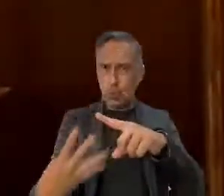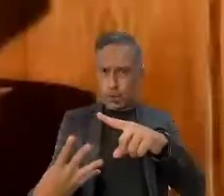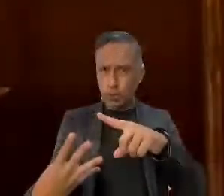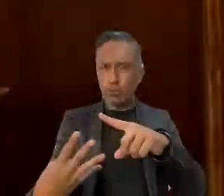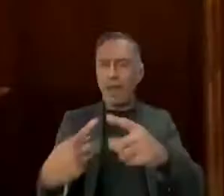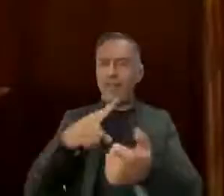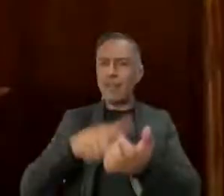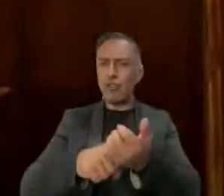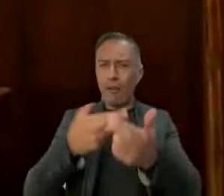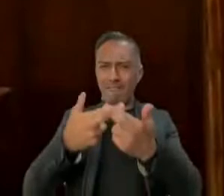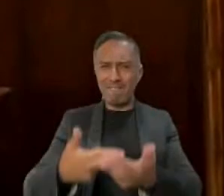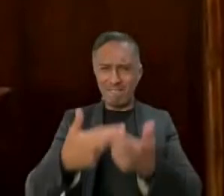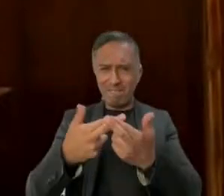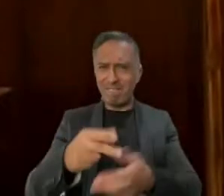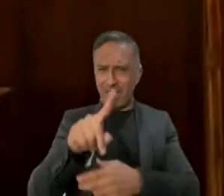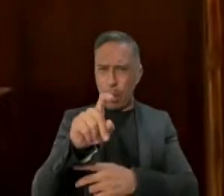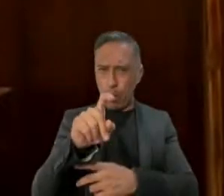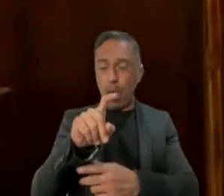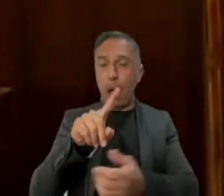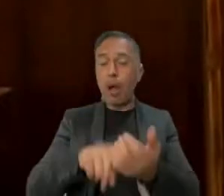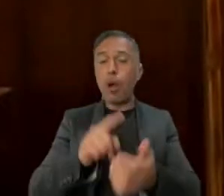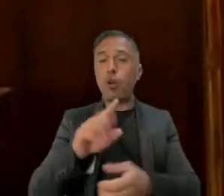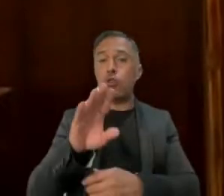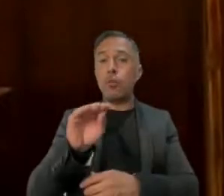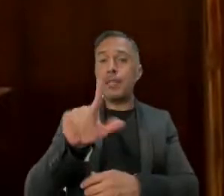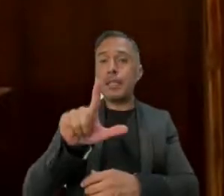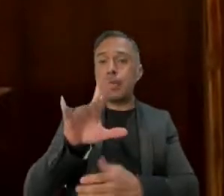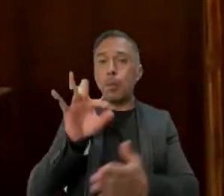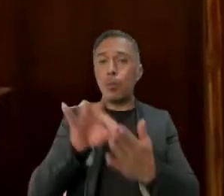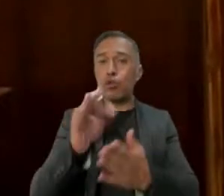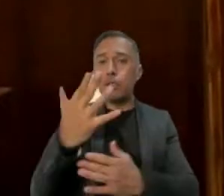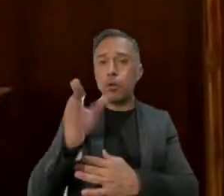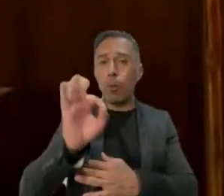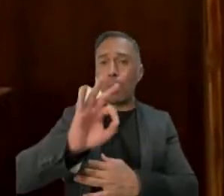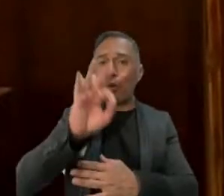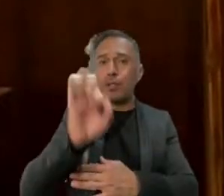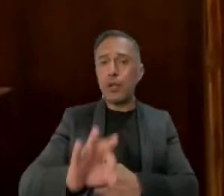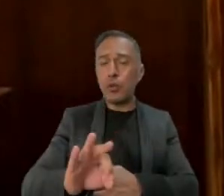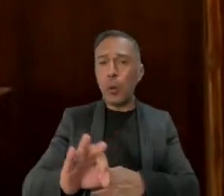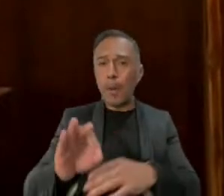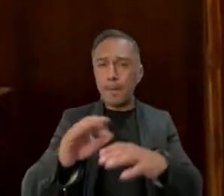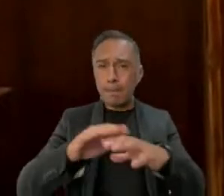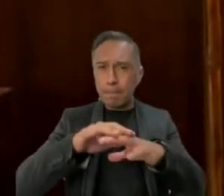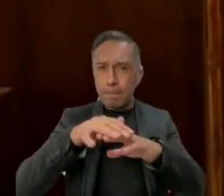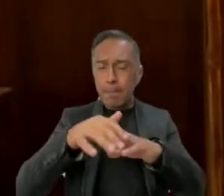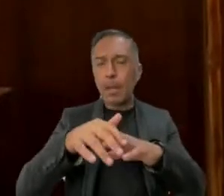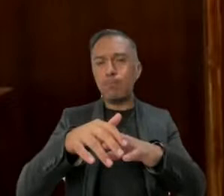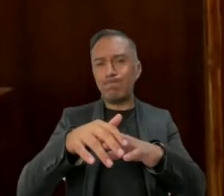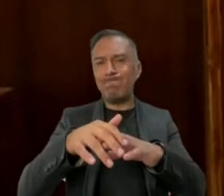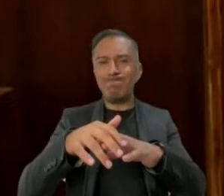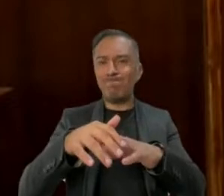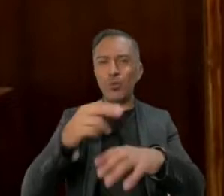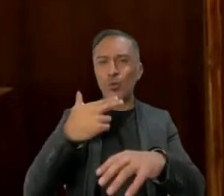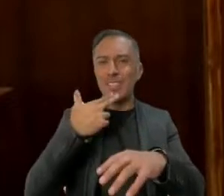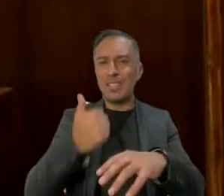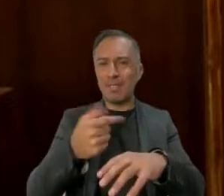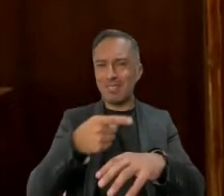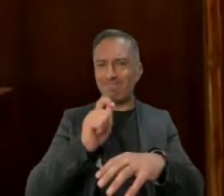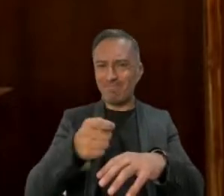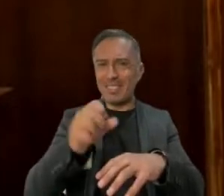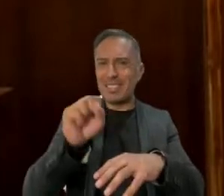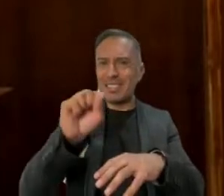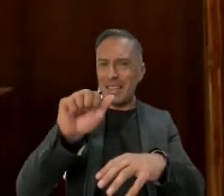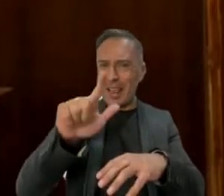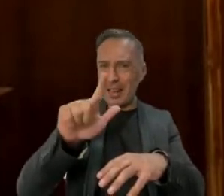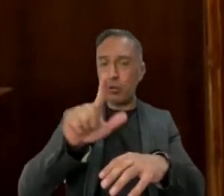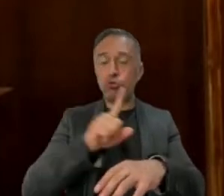97.5% de ella es salada. Y solo el 2.5% es agua